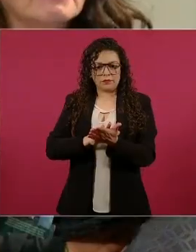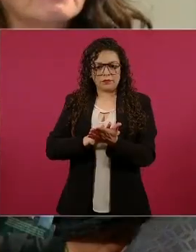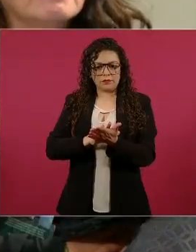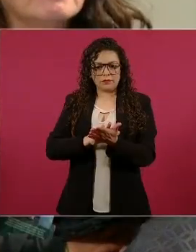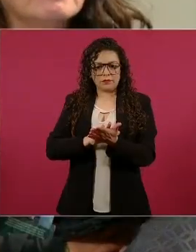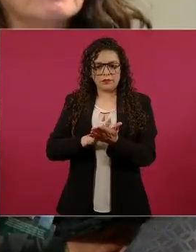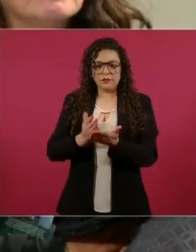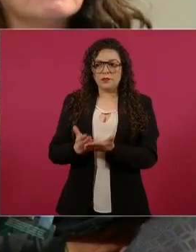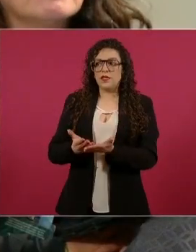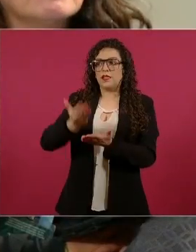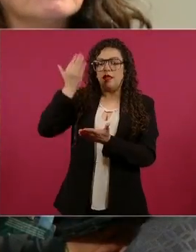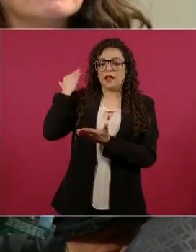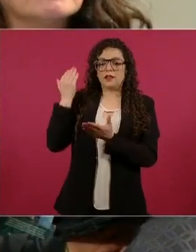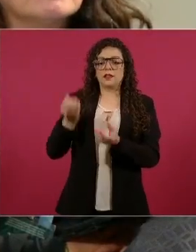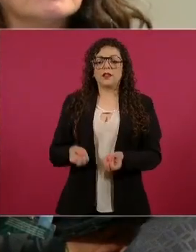caja?